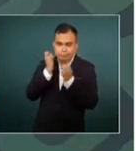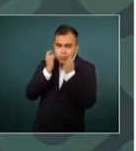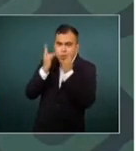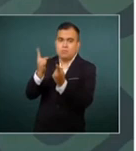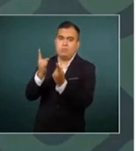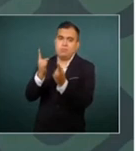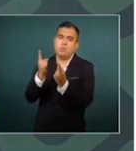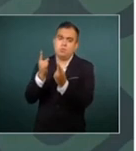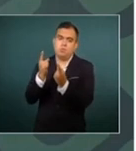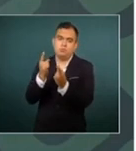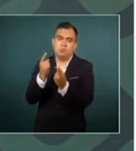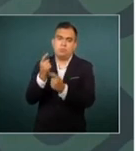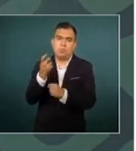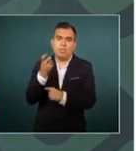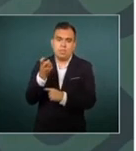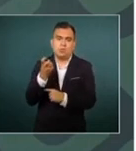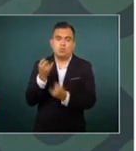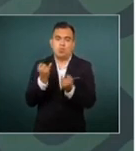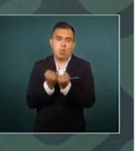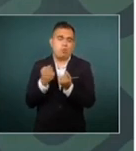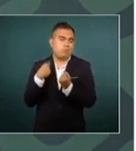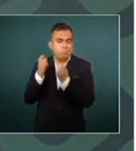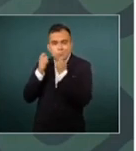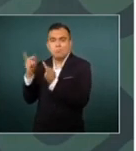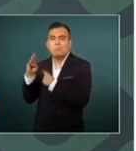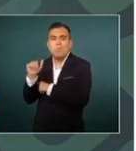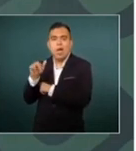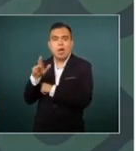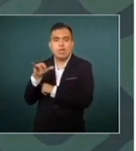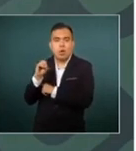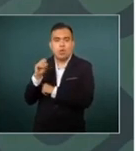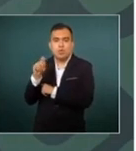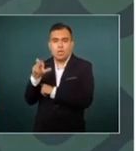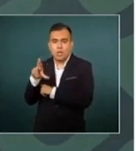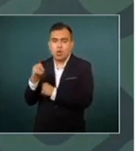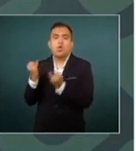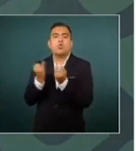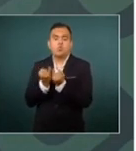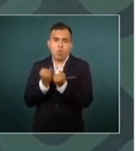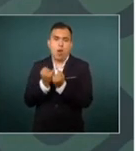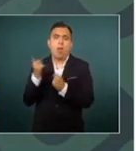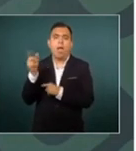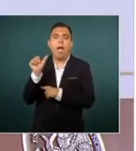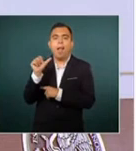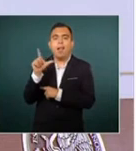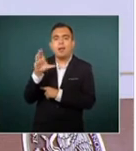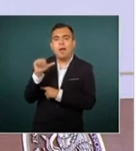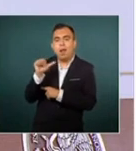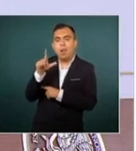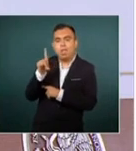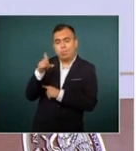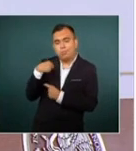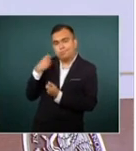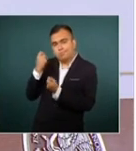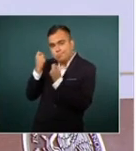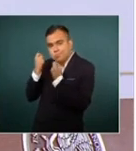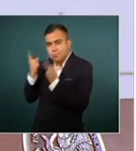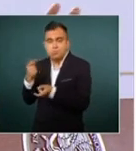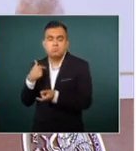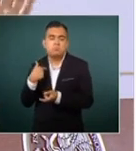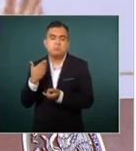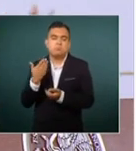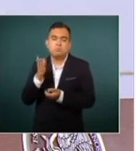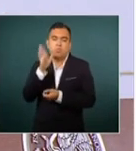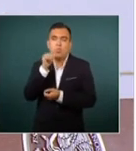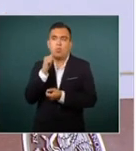y que por supuesto admire a Mariano Otero o en el caso de mi ciudad a Fray Antonio Alcalde jamás será comparándome con ellos yo no me